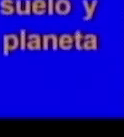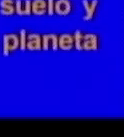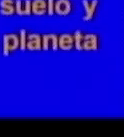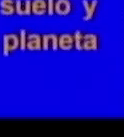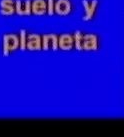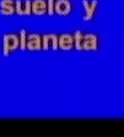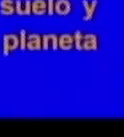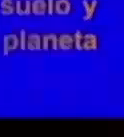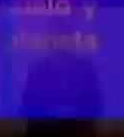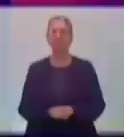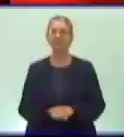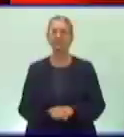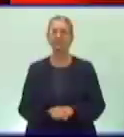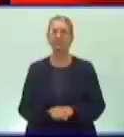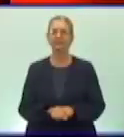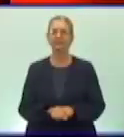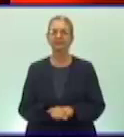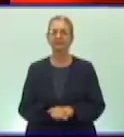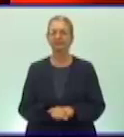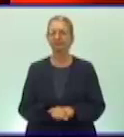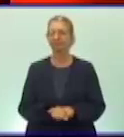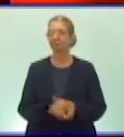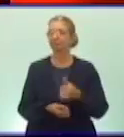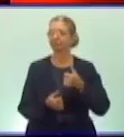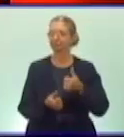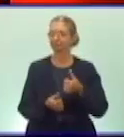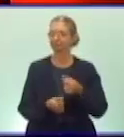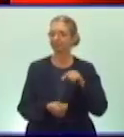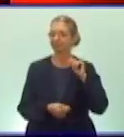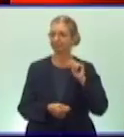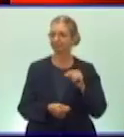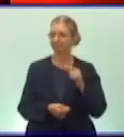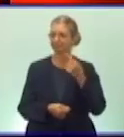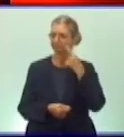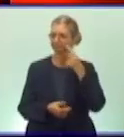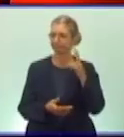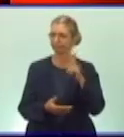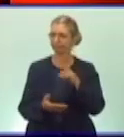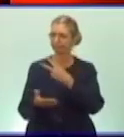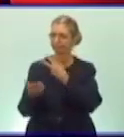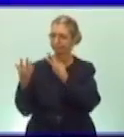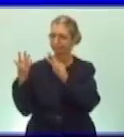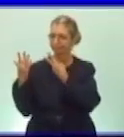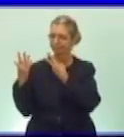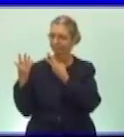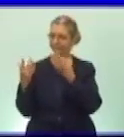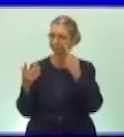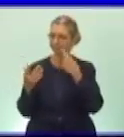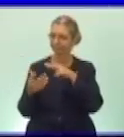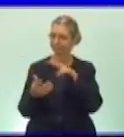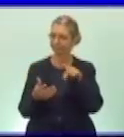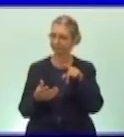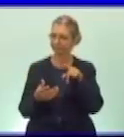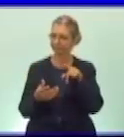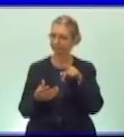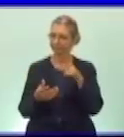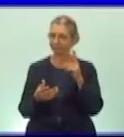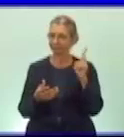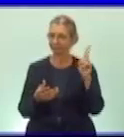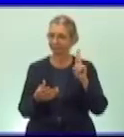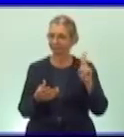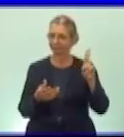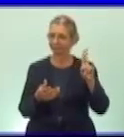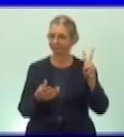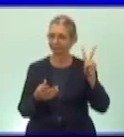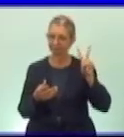bien ahora ustedes van a observar que también en la unidad 2 explican la